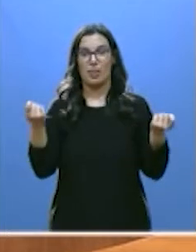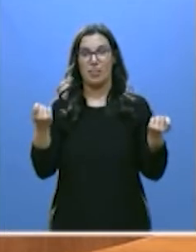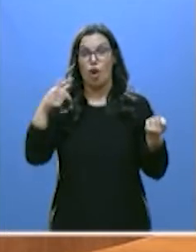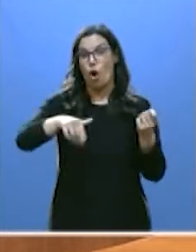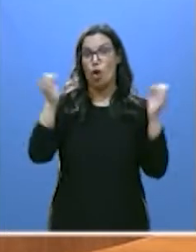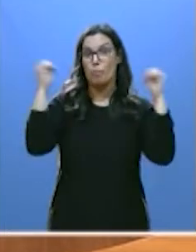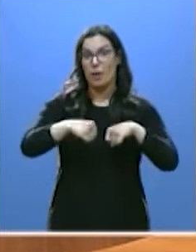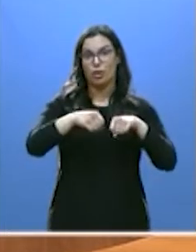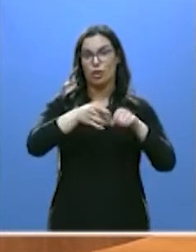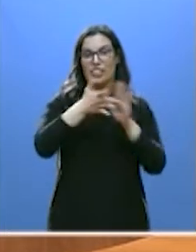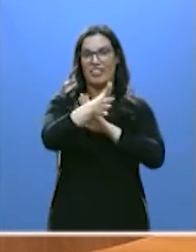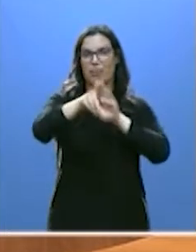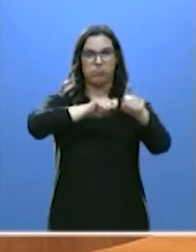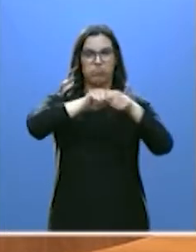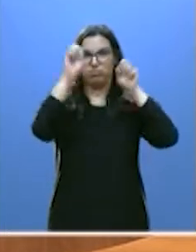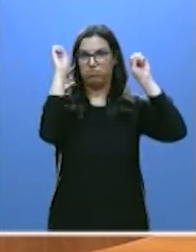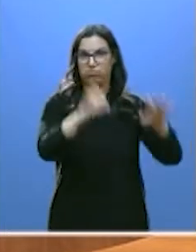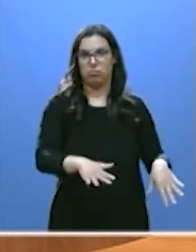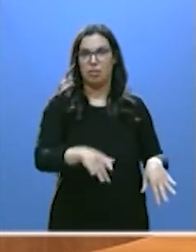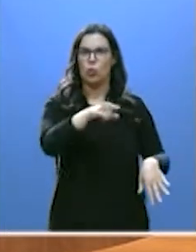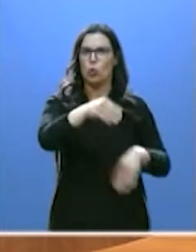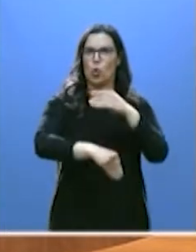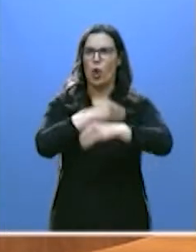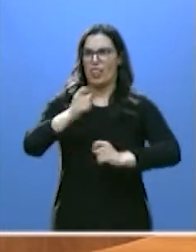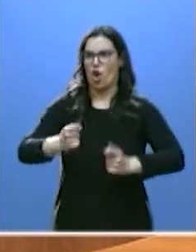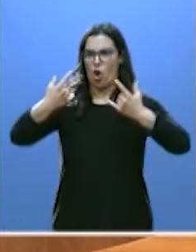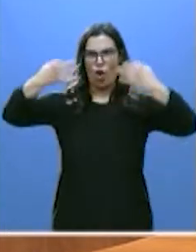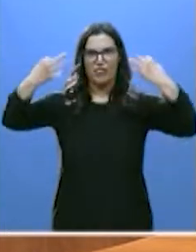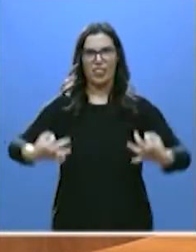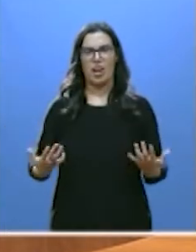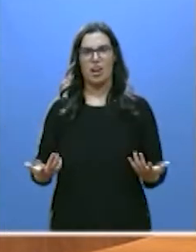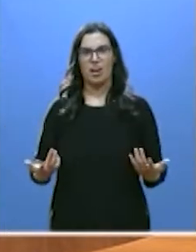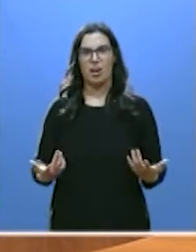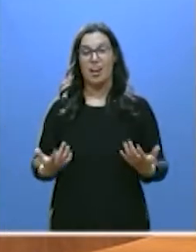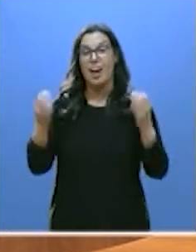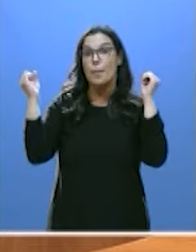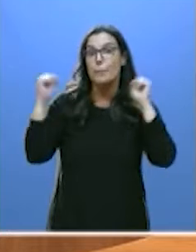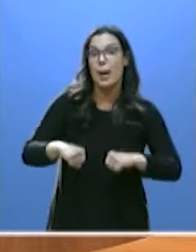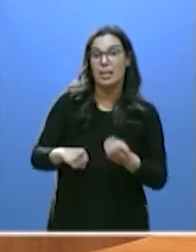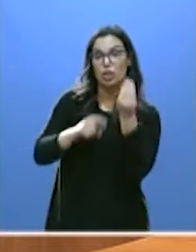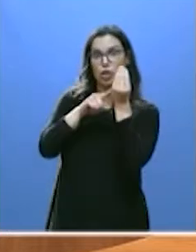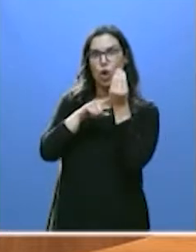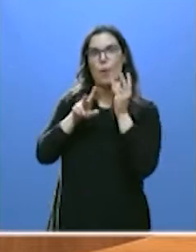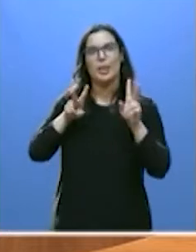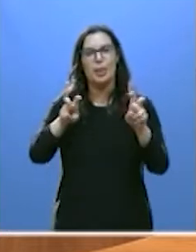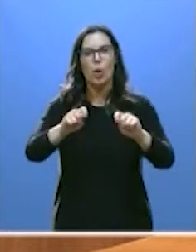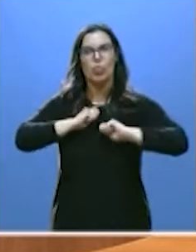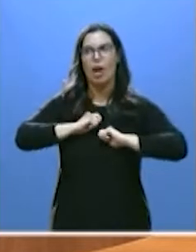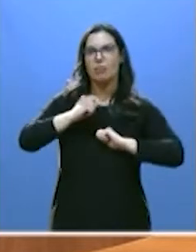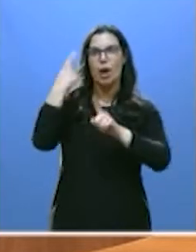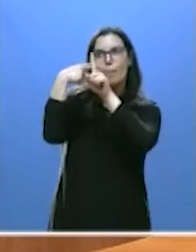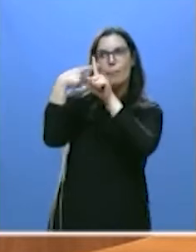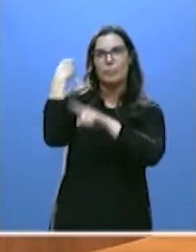ese pacto. Y lo hace de manera solemne. Ese pacto que fue acogido de manera optimista y con